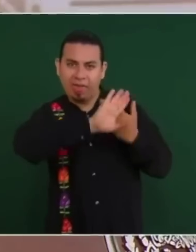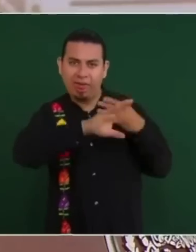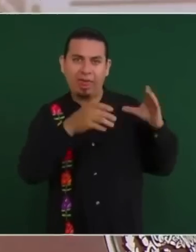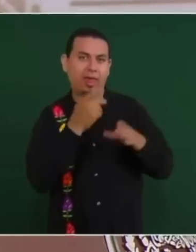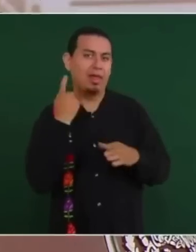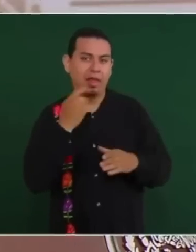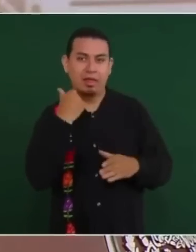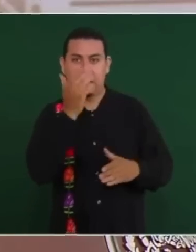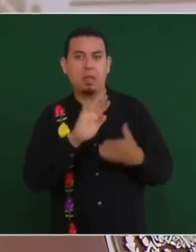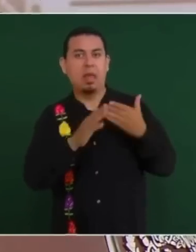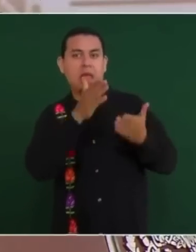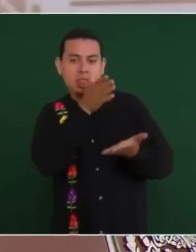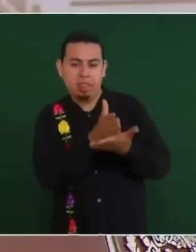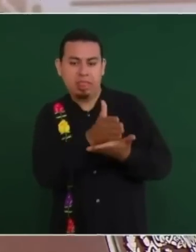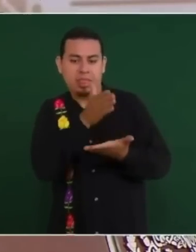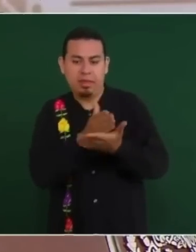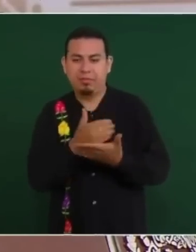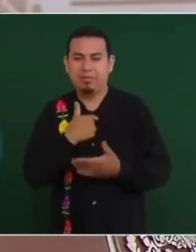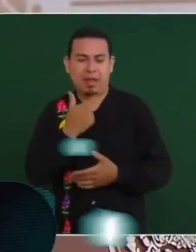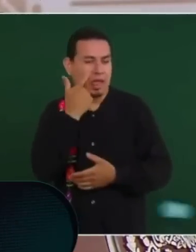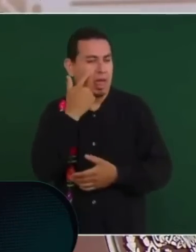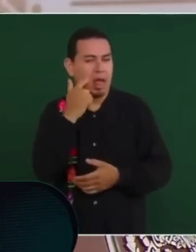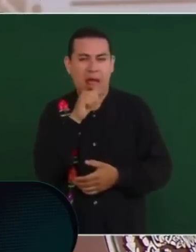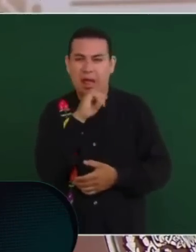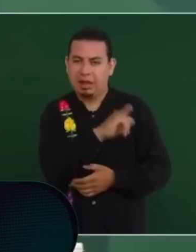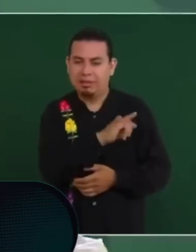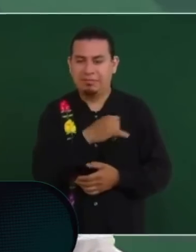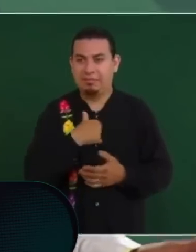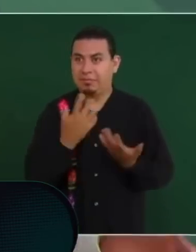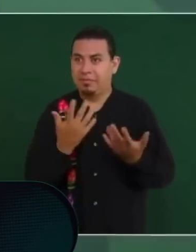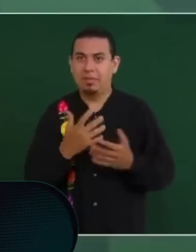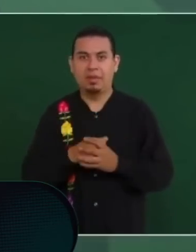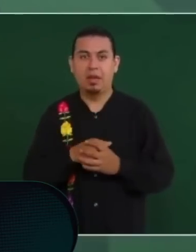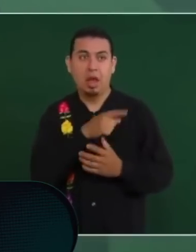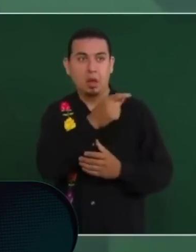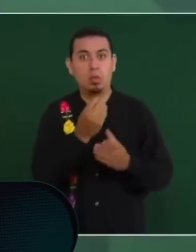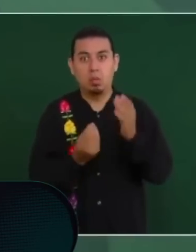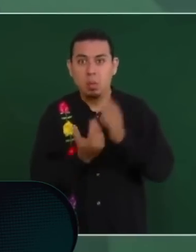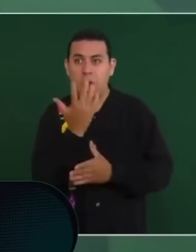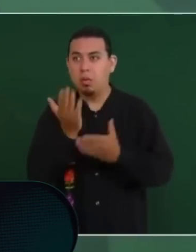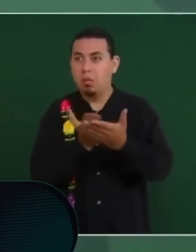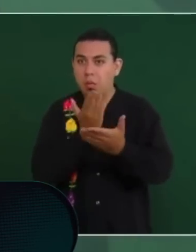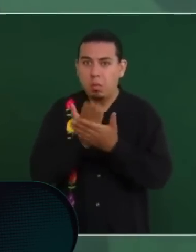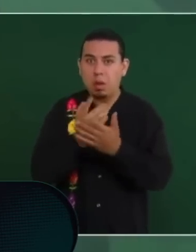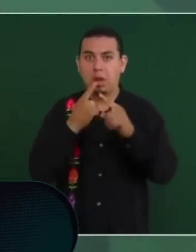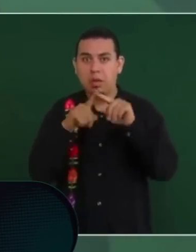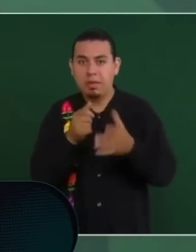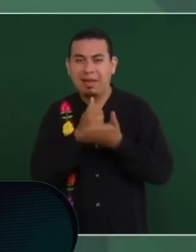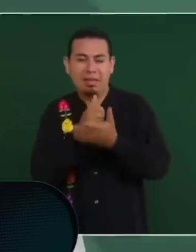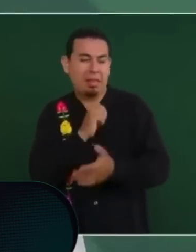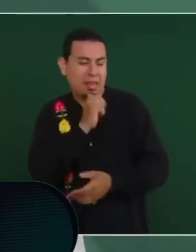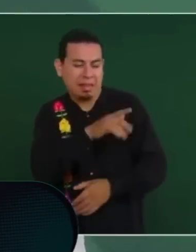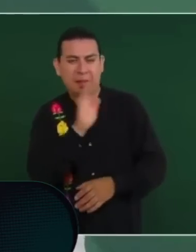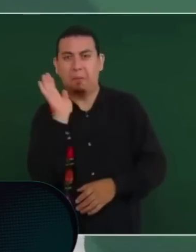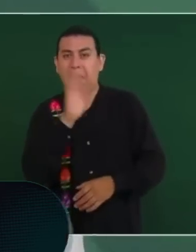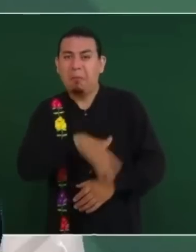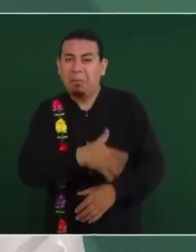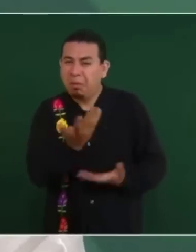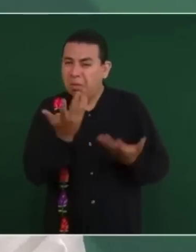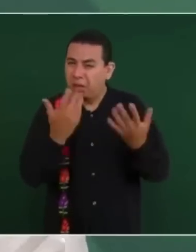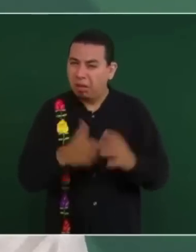bloqueando, no proponen nada, no ayudan,